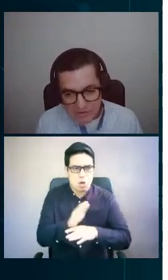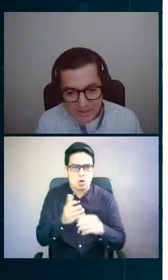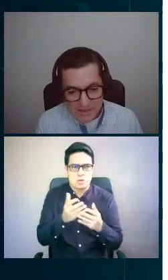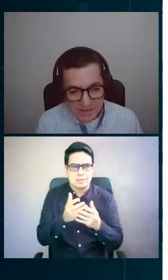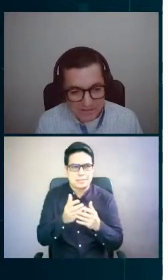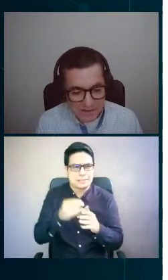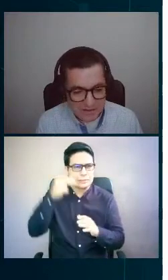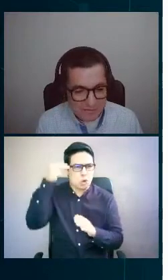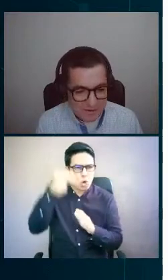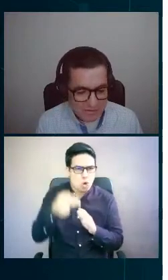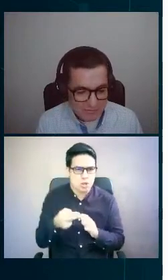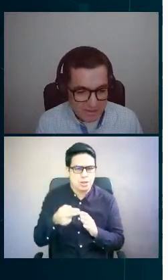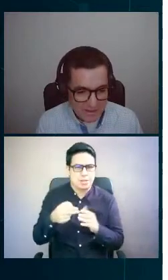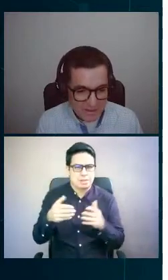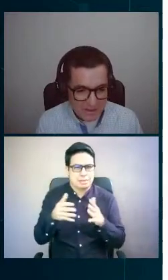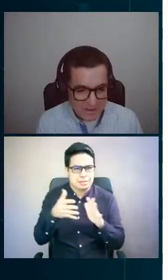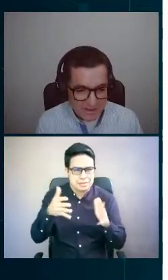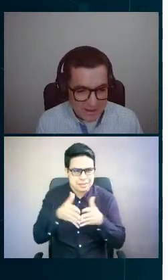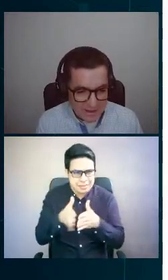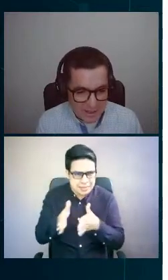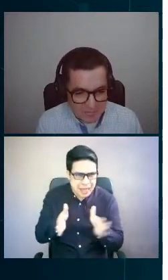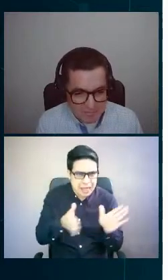validación y hacer la estimación.